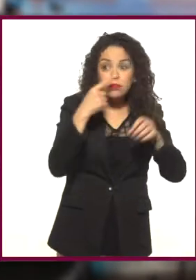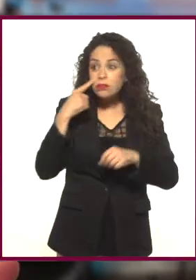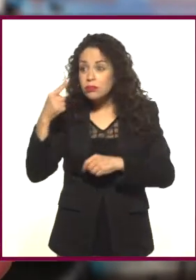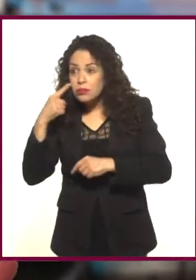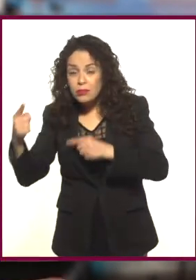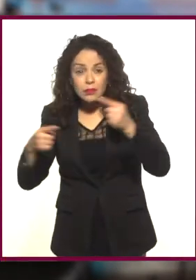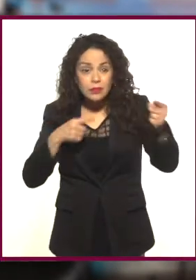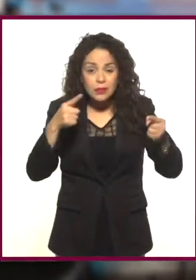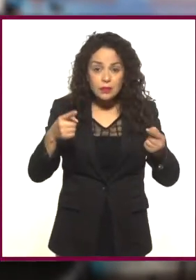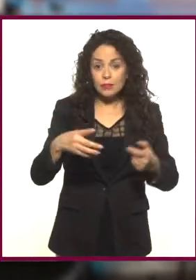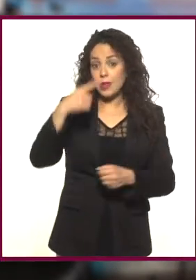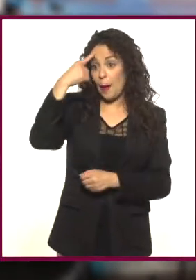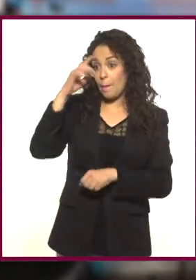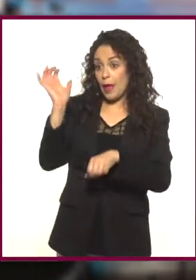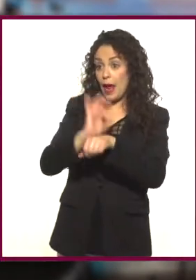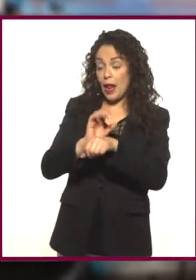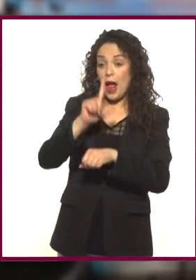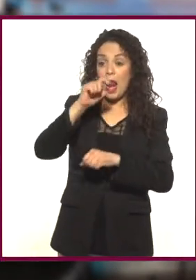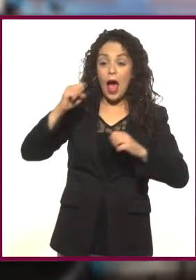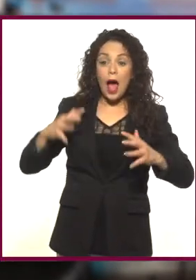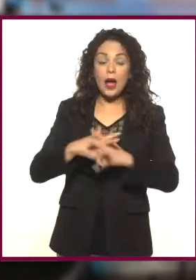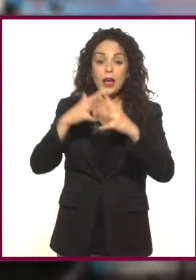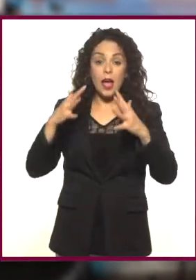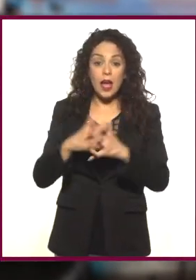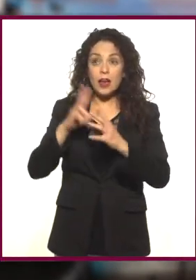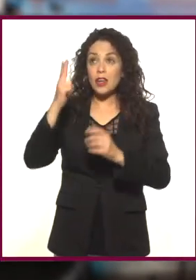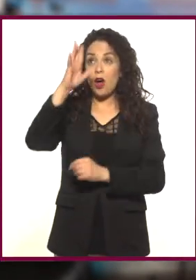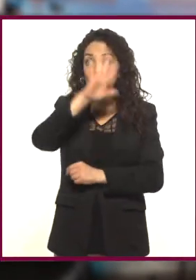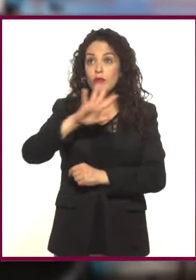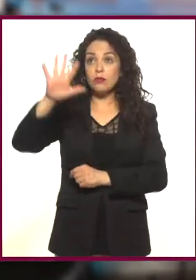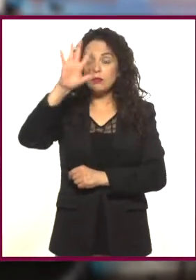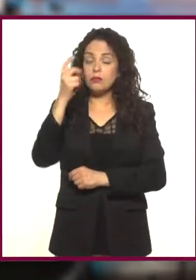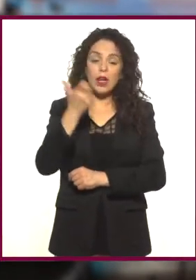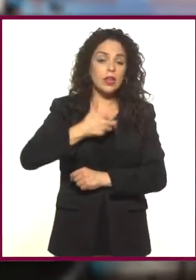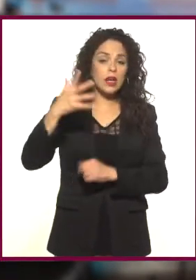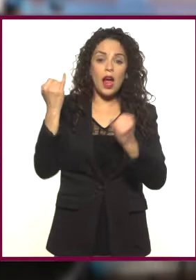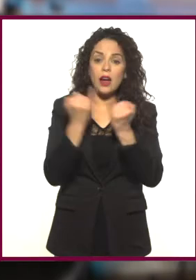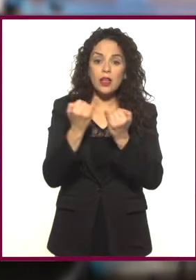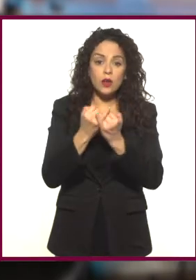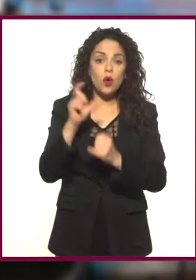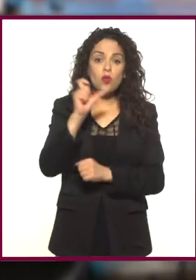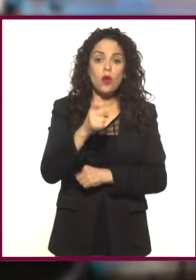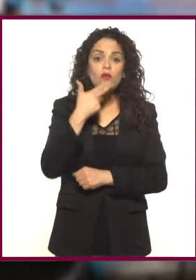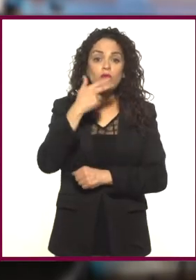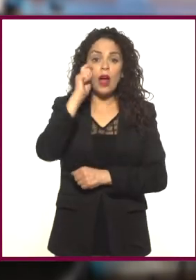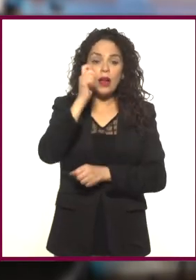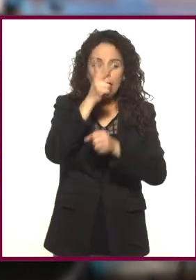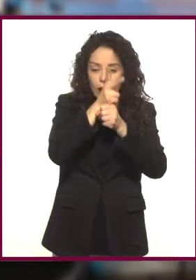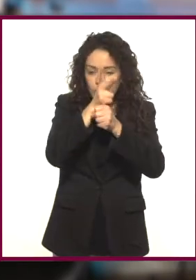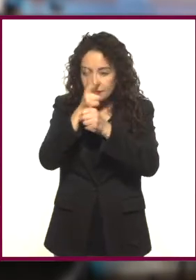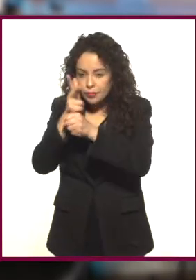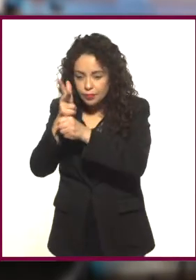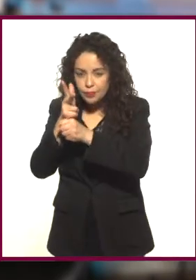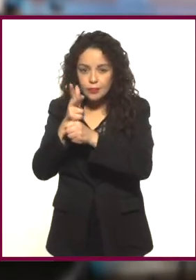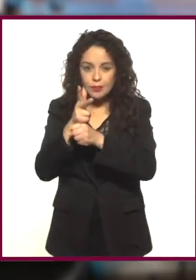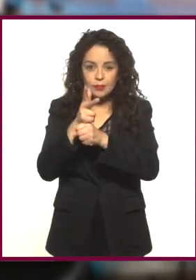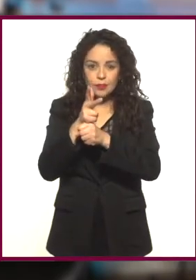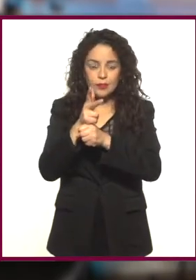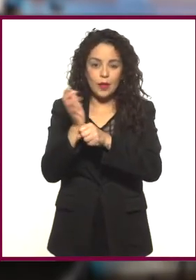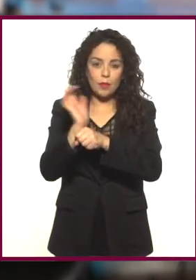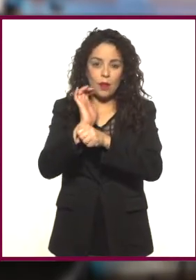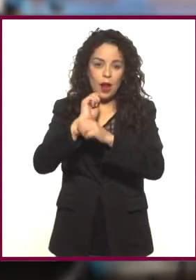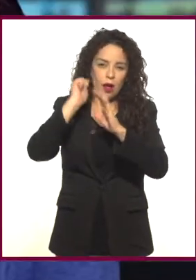película como las de La Guerra de las Galaxias, el proceso sigue siendo igual de caro como cuando usaban cámaras de cine y película de 35